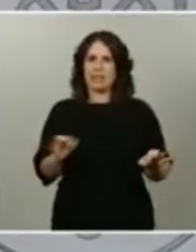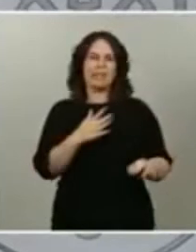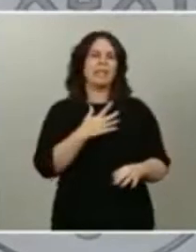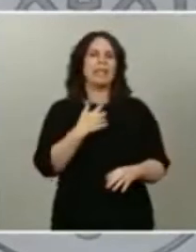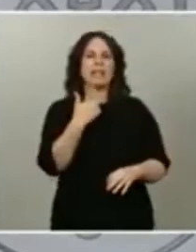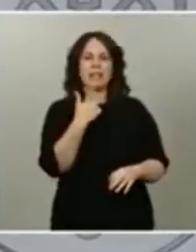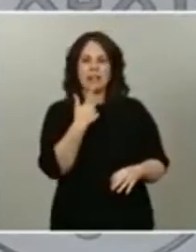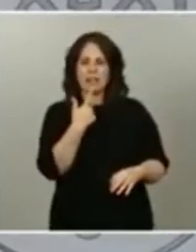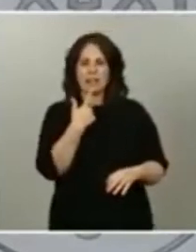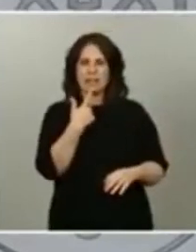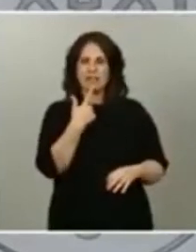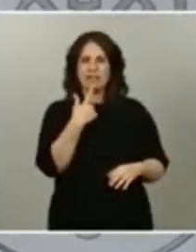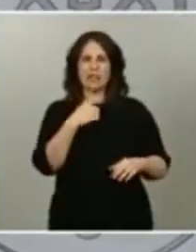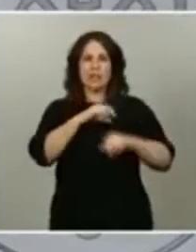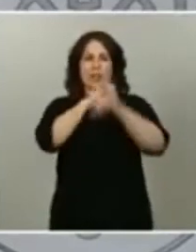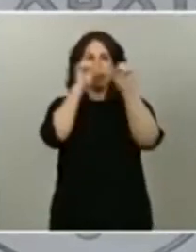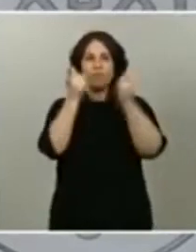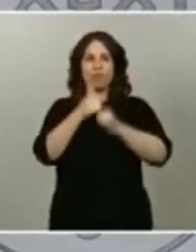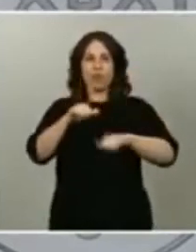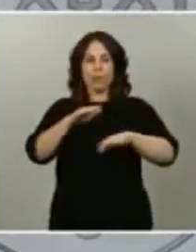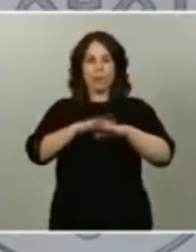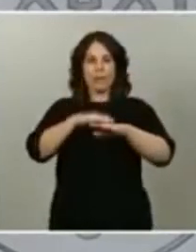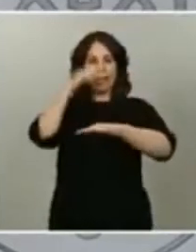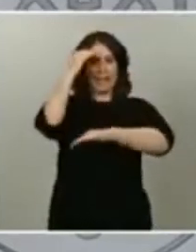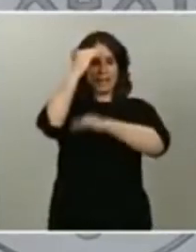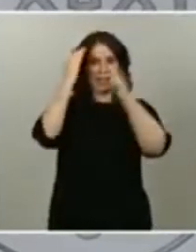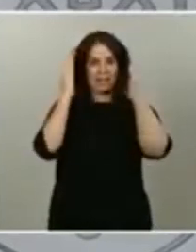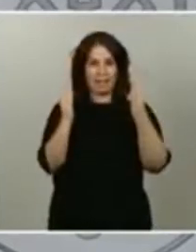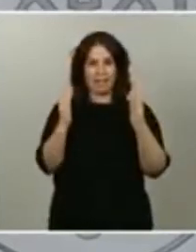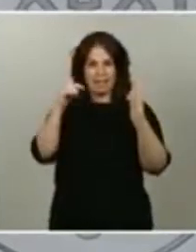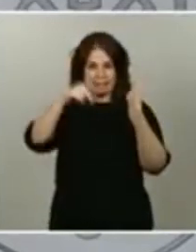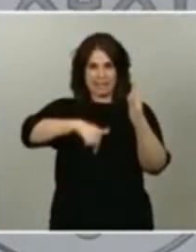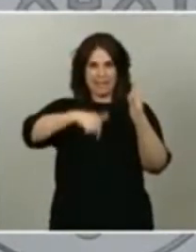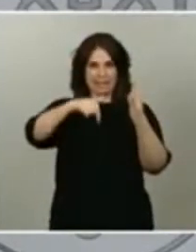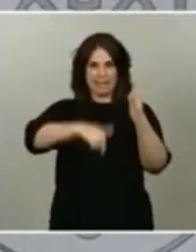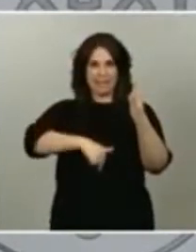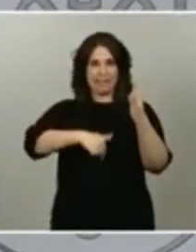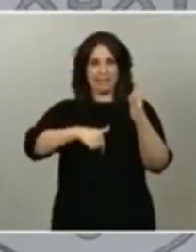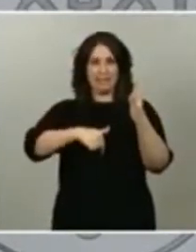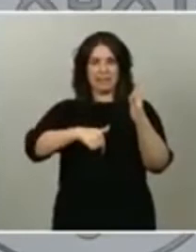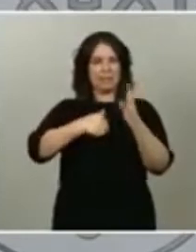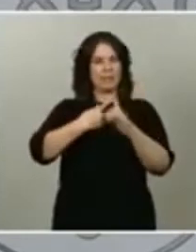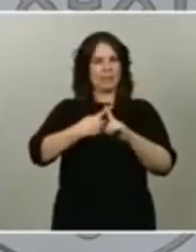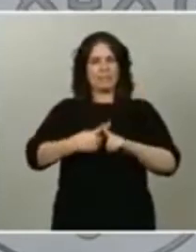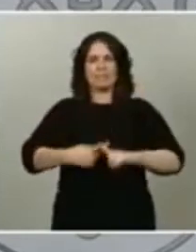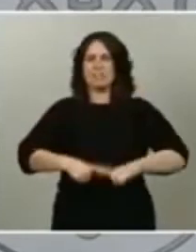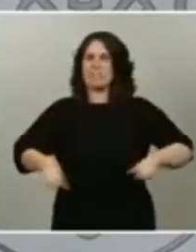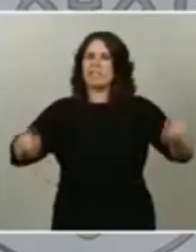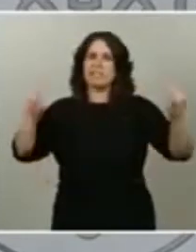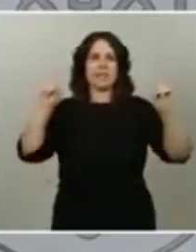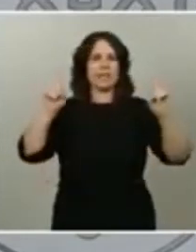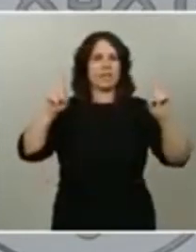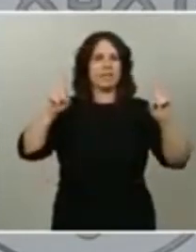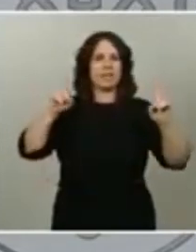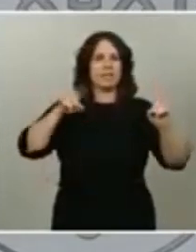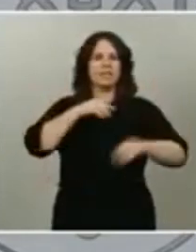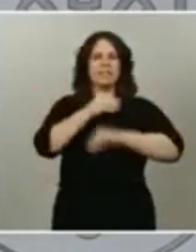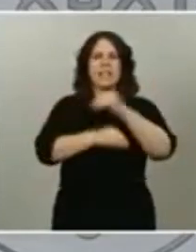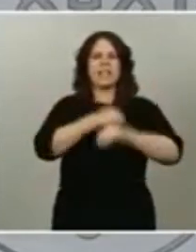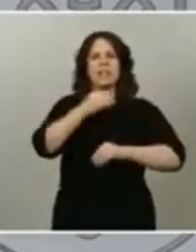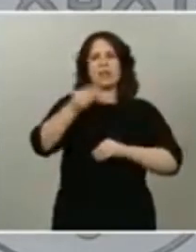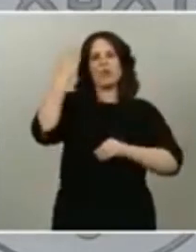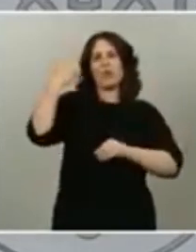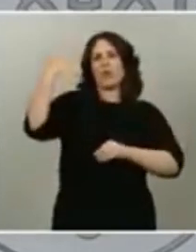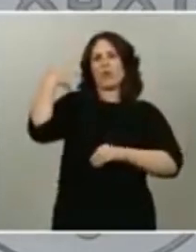crisis está siendo no es que vaya a hacer es que está siendo radicalmente distinta de la que se hizo durante los gobiernos del